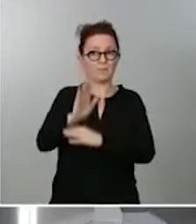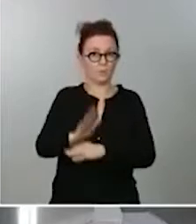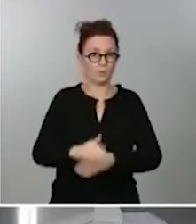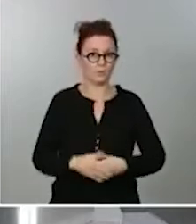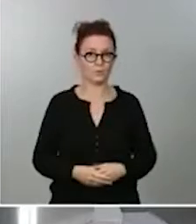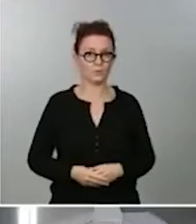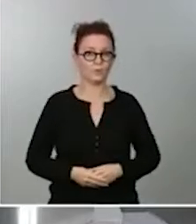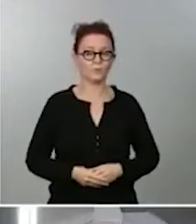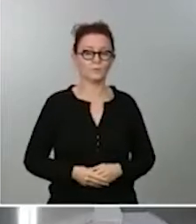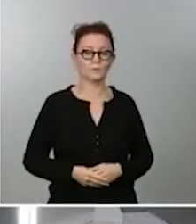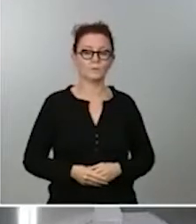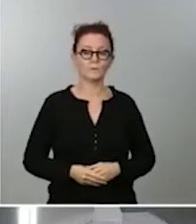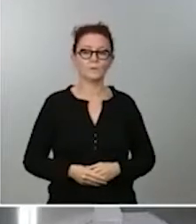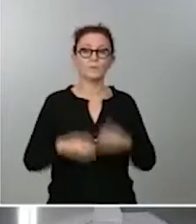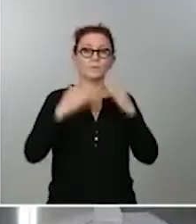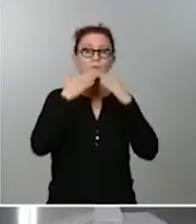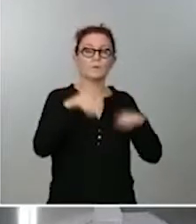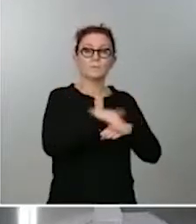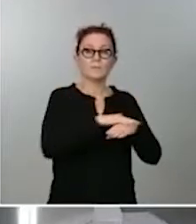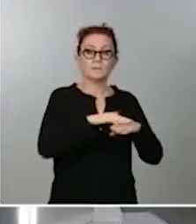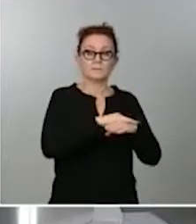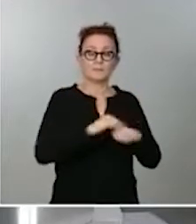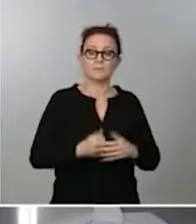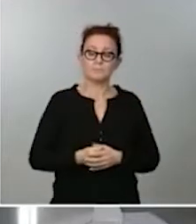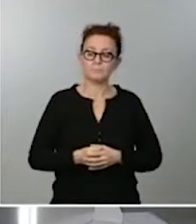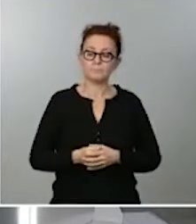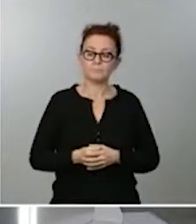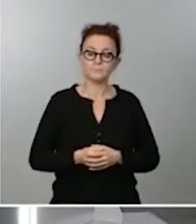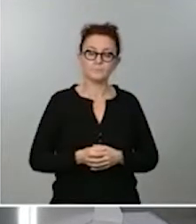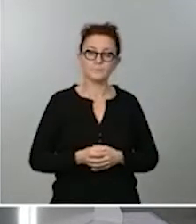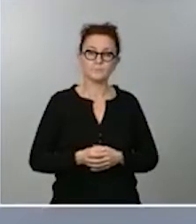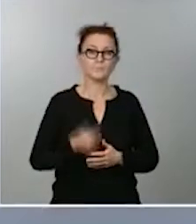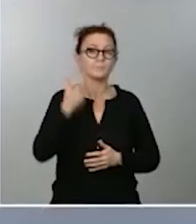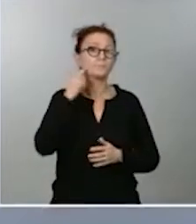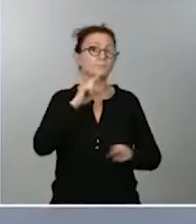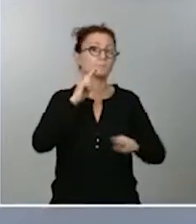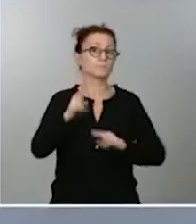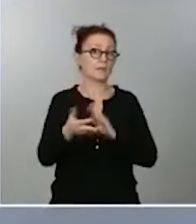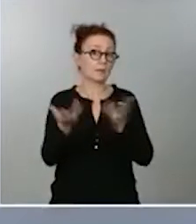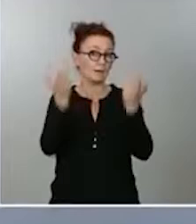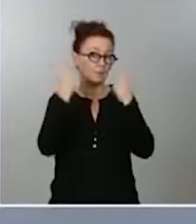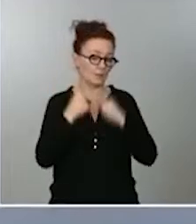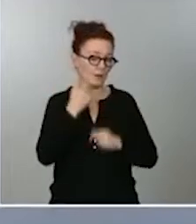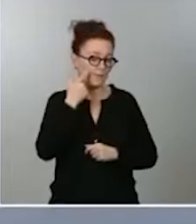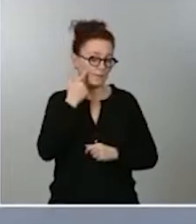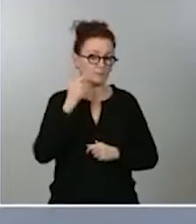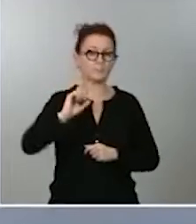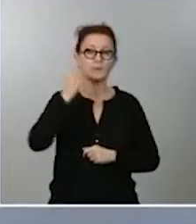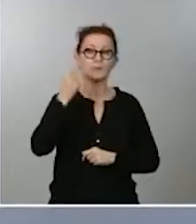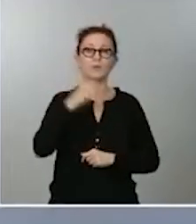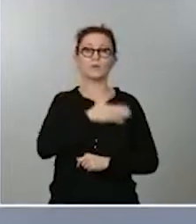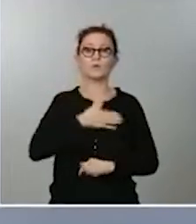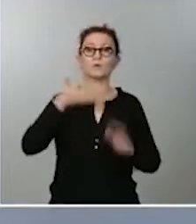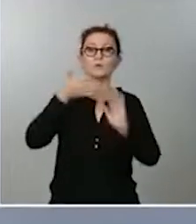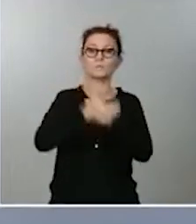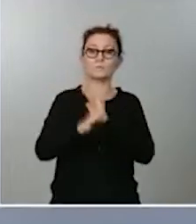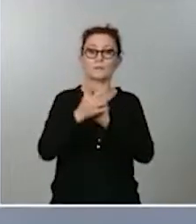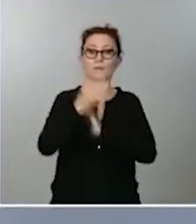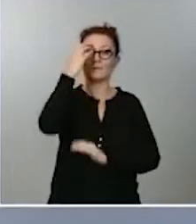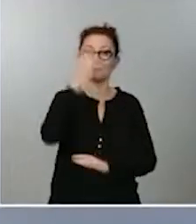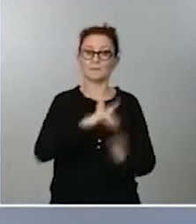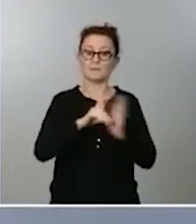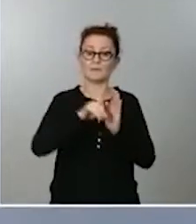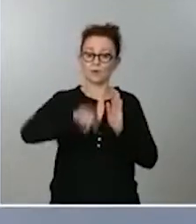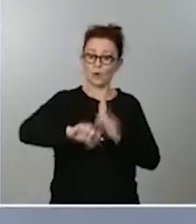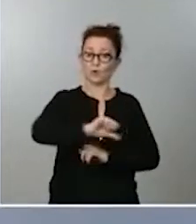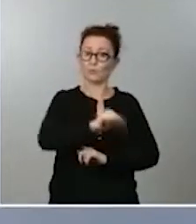Muchas gracias, ministra. Pues, rápidamente, lo primero a aclarar, el Real Decreto que hoy hemos aprobado incluye a